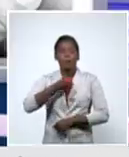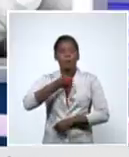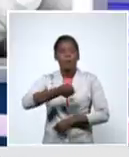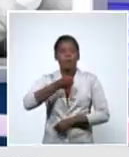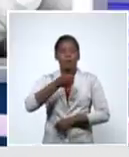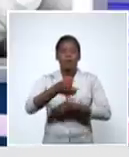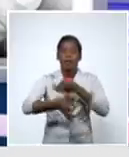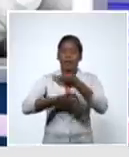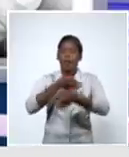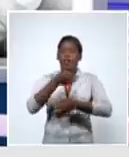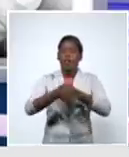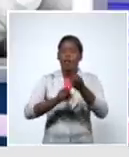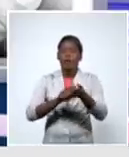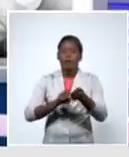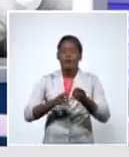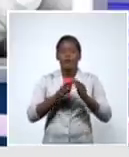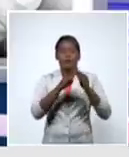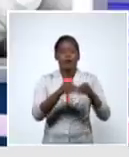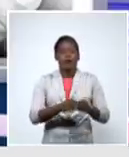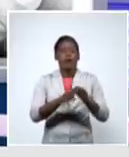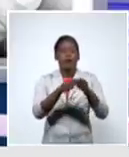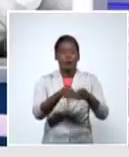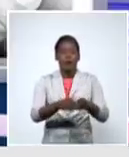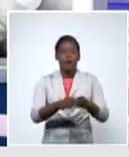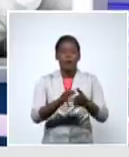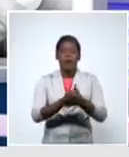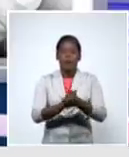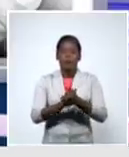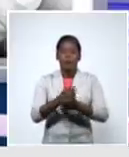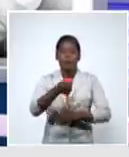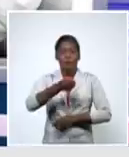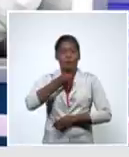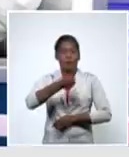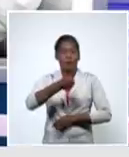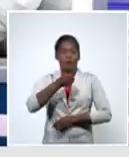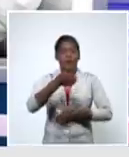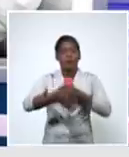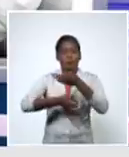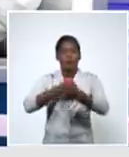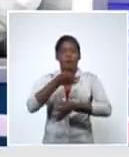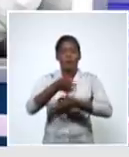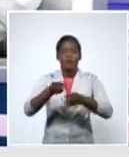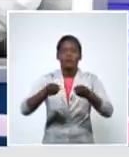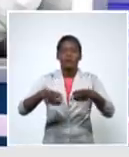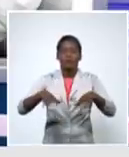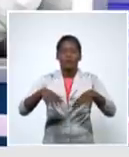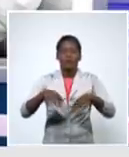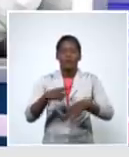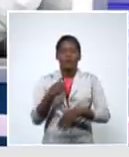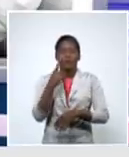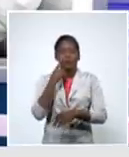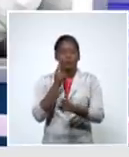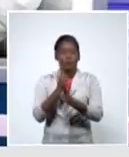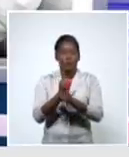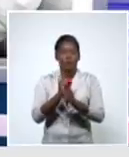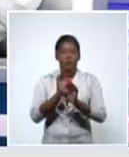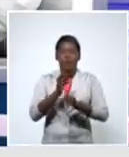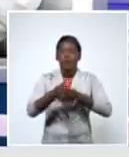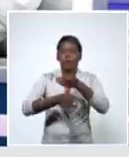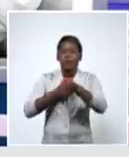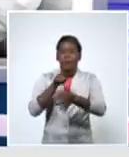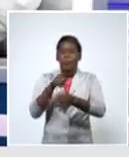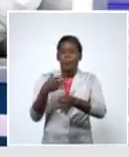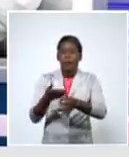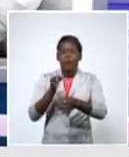provincia de Granma a Lisette Márquez ya está lista ¿no? bueno vamos a realizar este contacto informativo con la provincia de